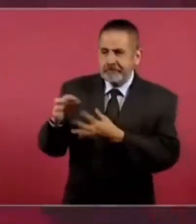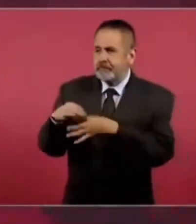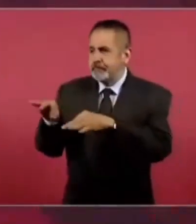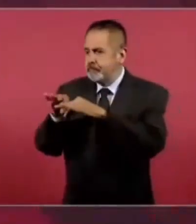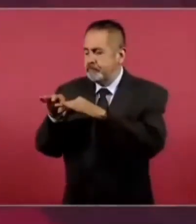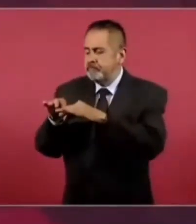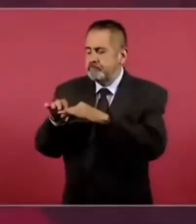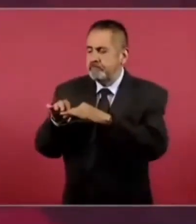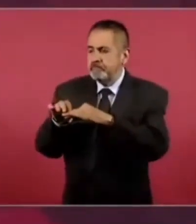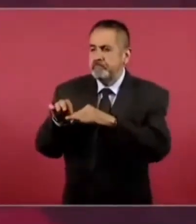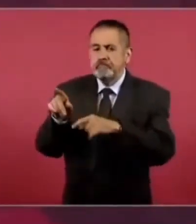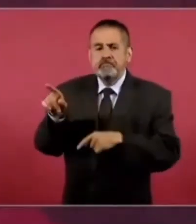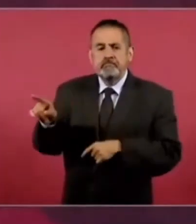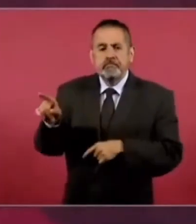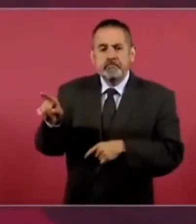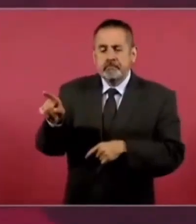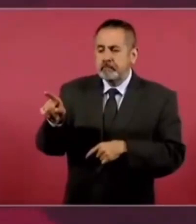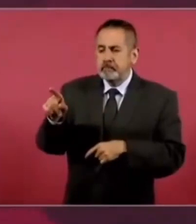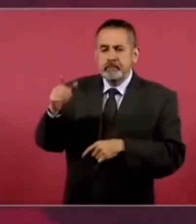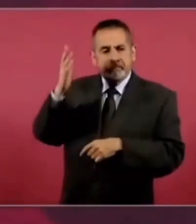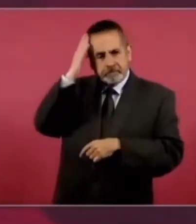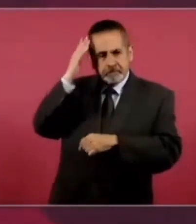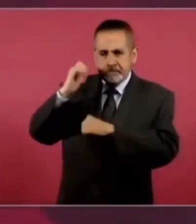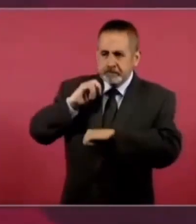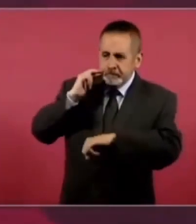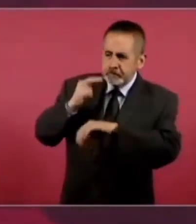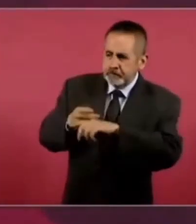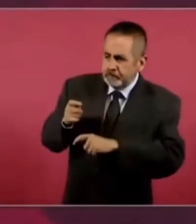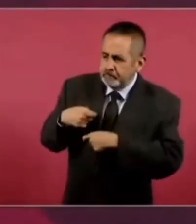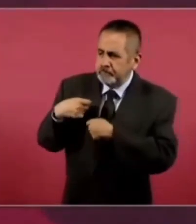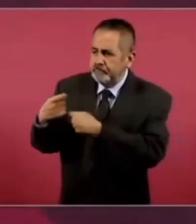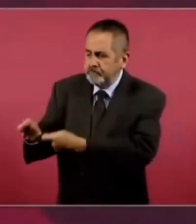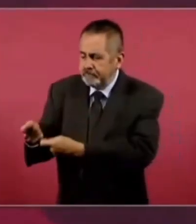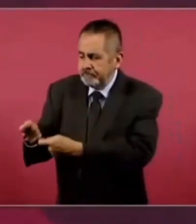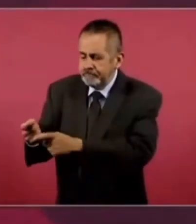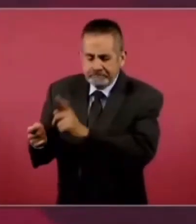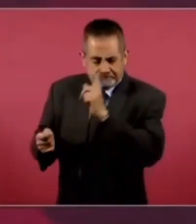la dirección del movimiento de transformación.